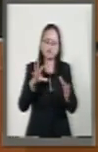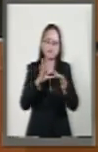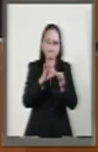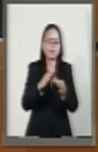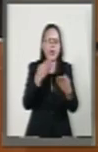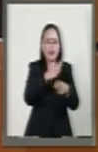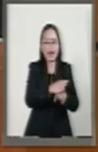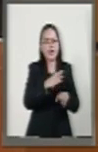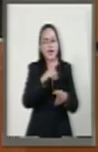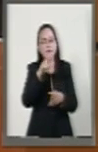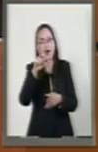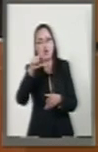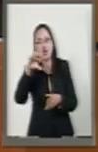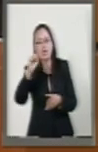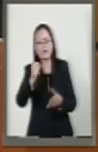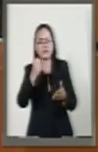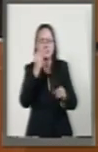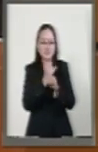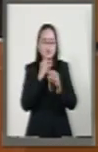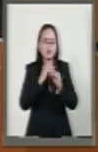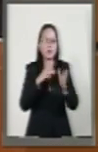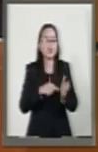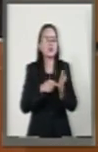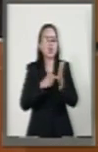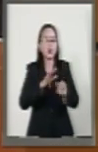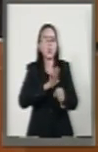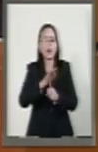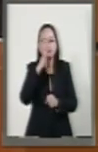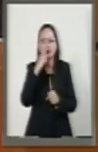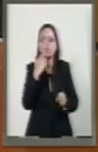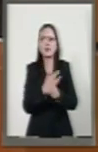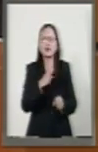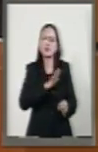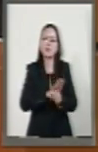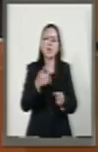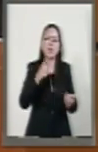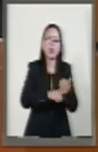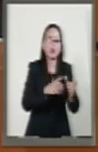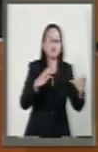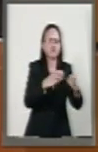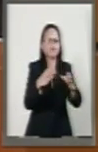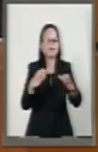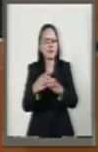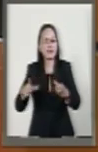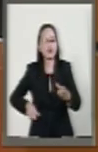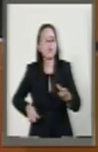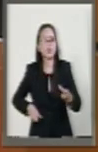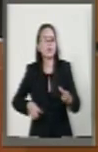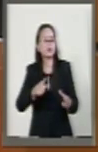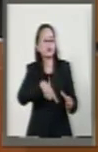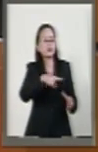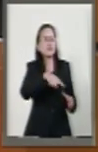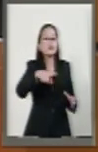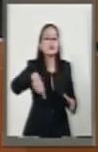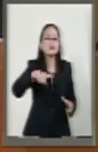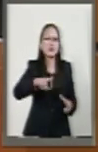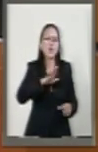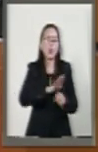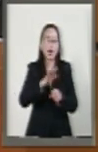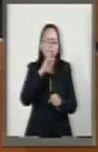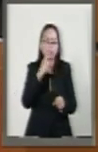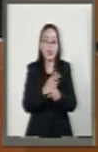información correspondiente a las obligaciones y financiamientos de los entes públicos. Lo establece como una